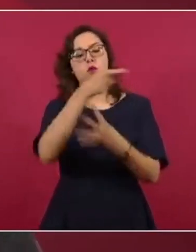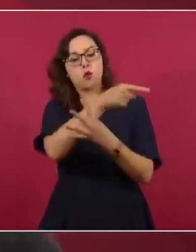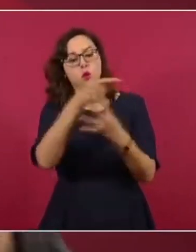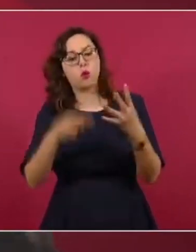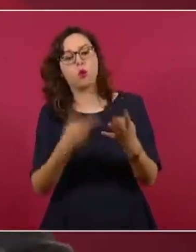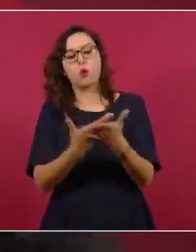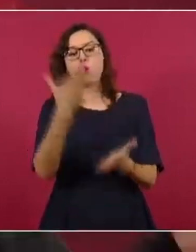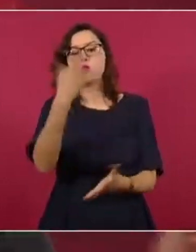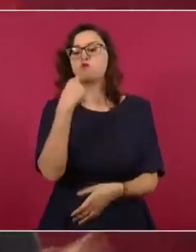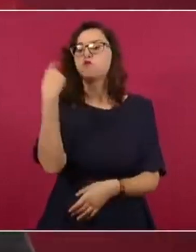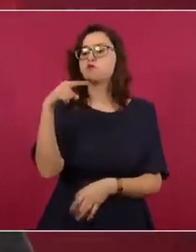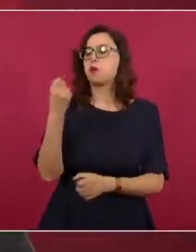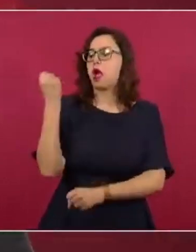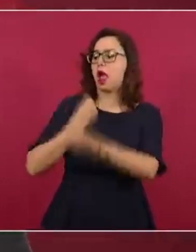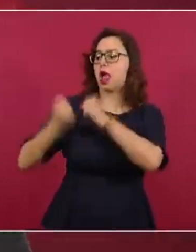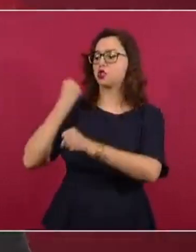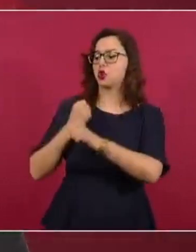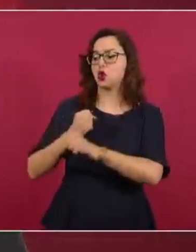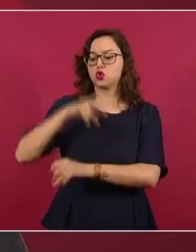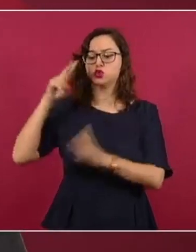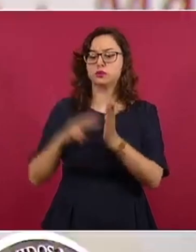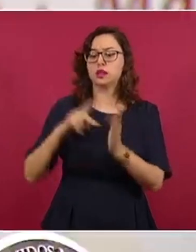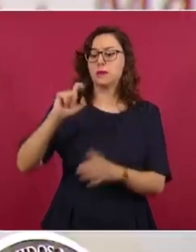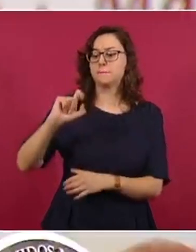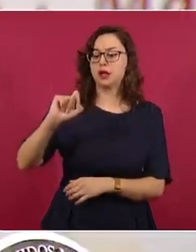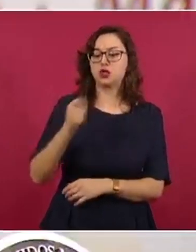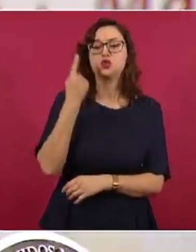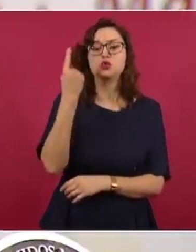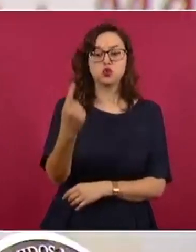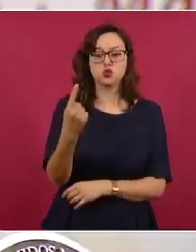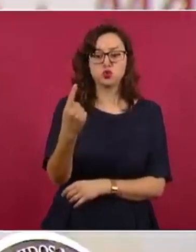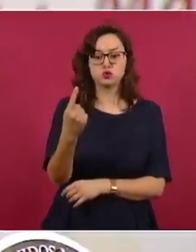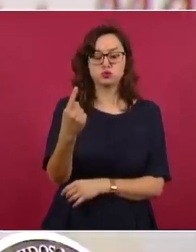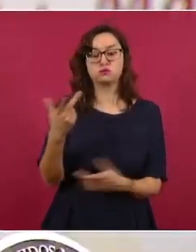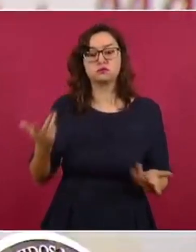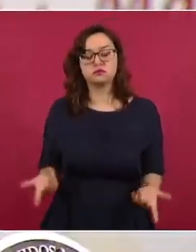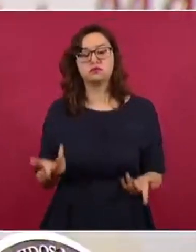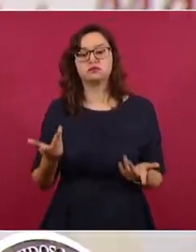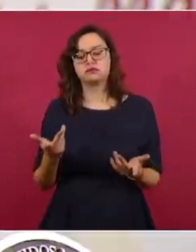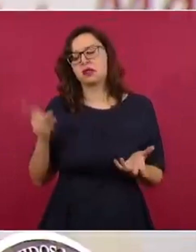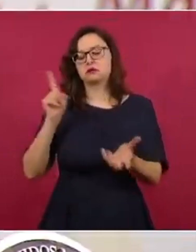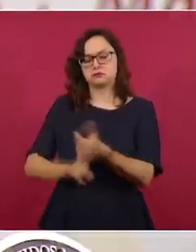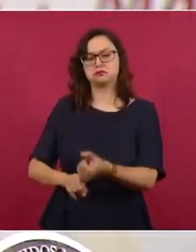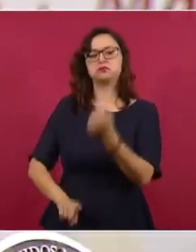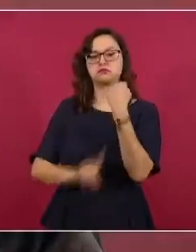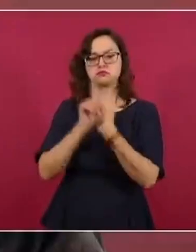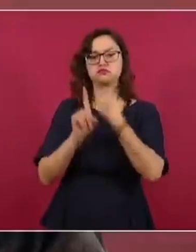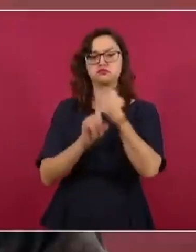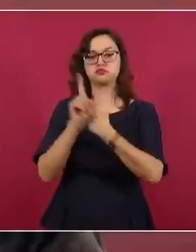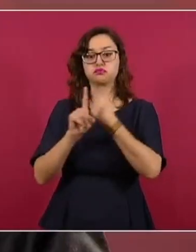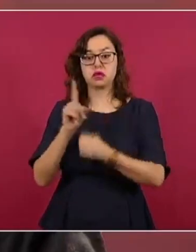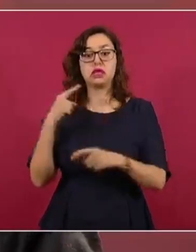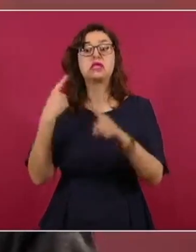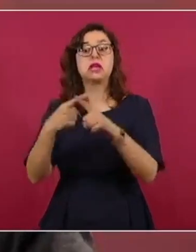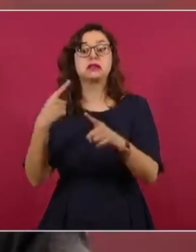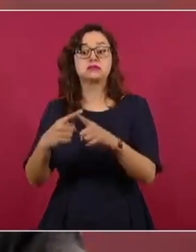2021, dos con fecha anterior, por querellas presentadas por el anterior